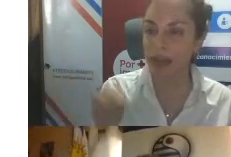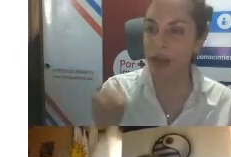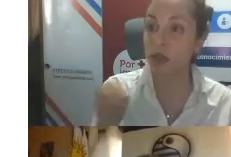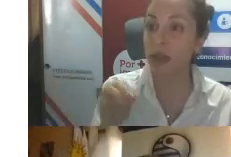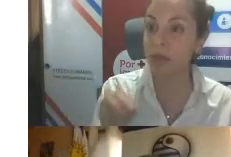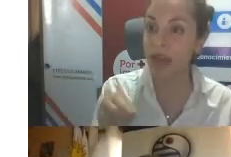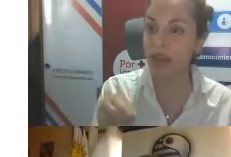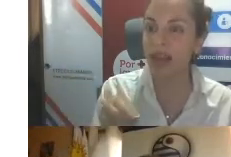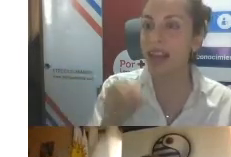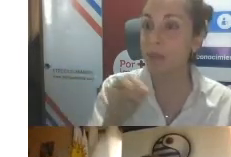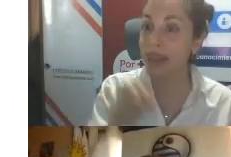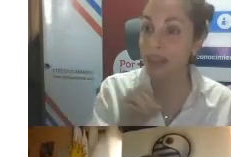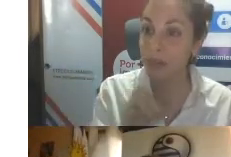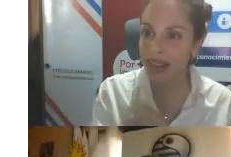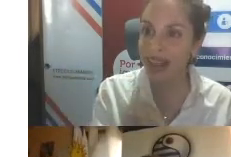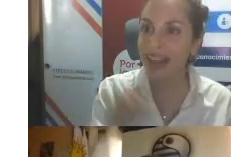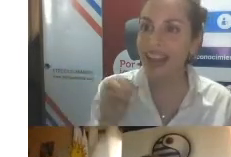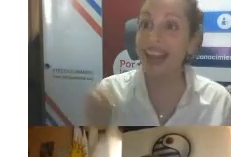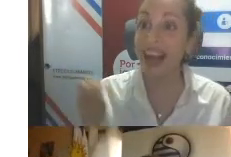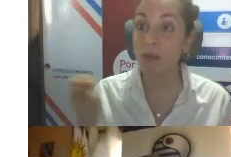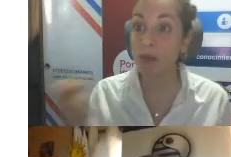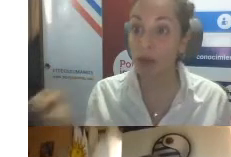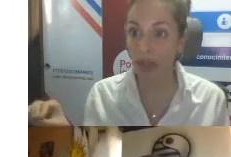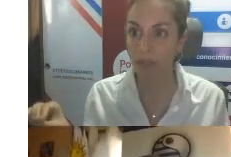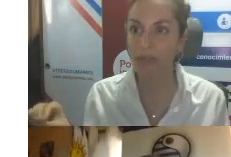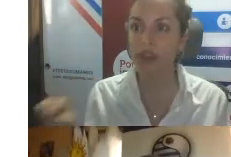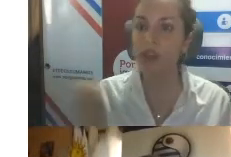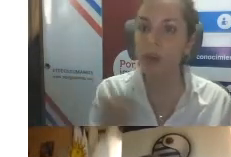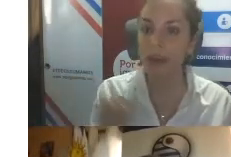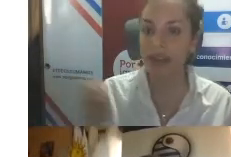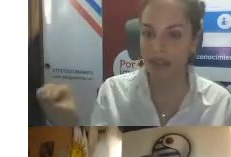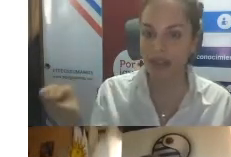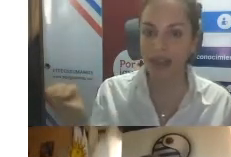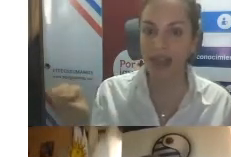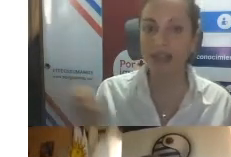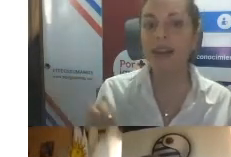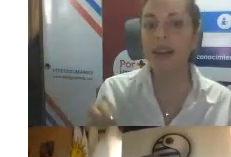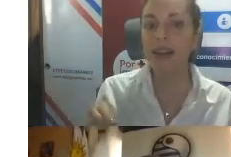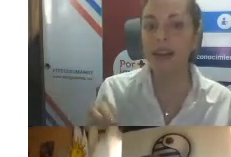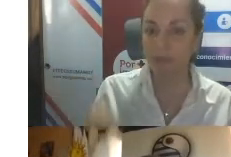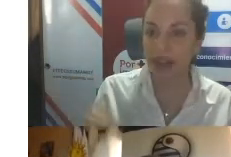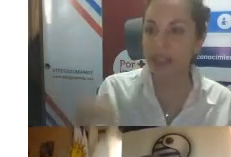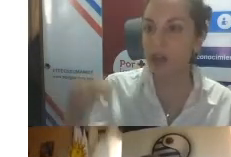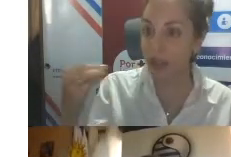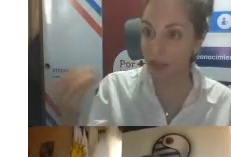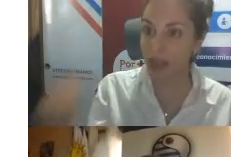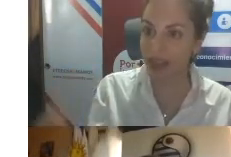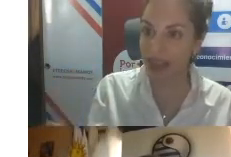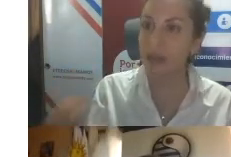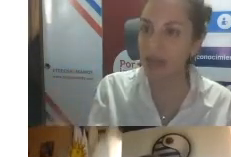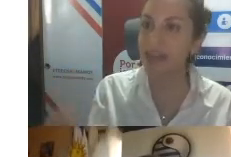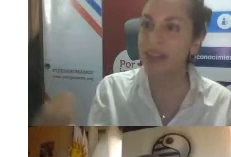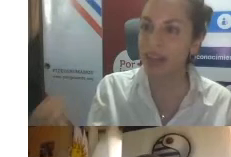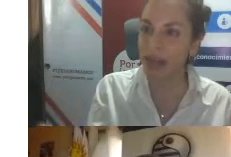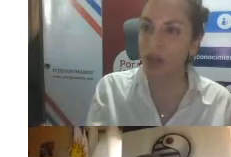esta beca contemplaba la parte práctica en Camboya, en dos países era, y parte de lo que les vamos a